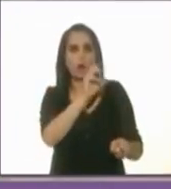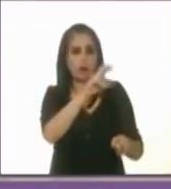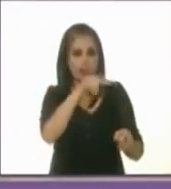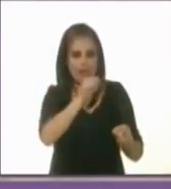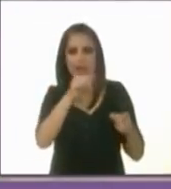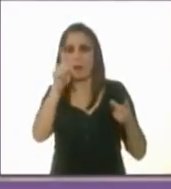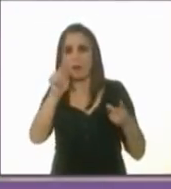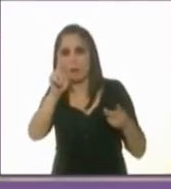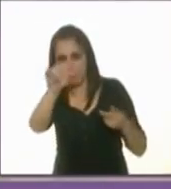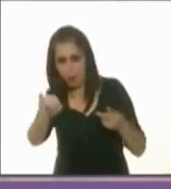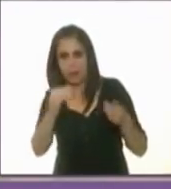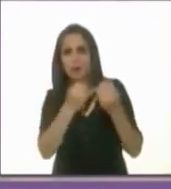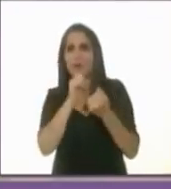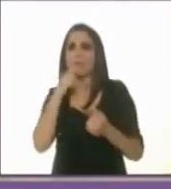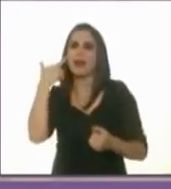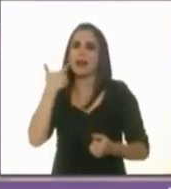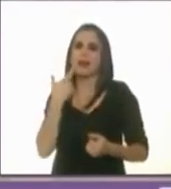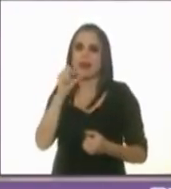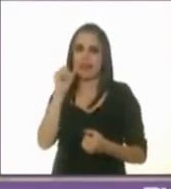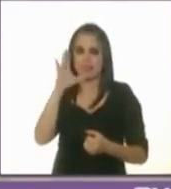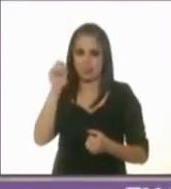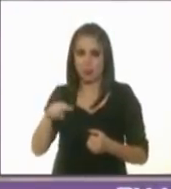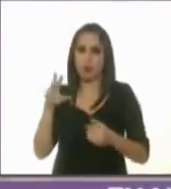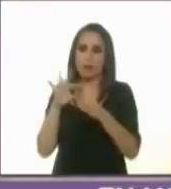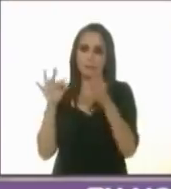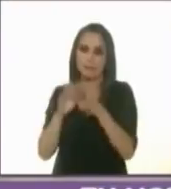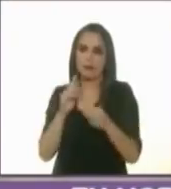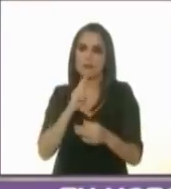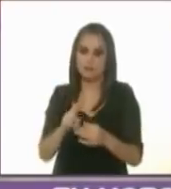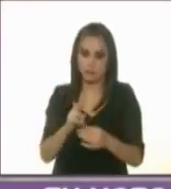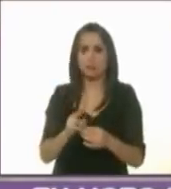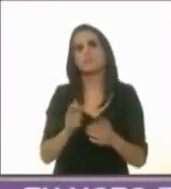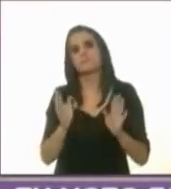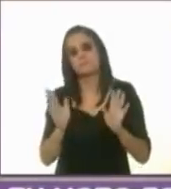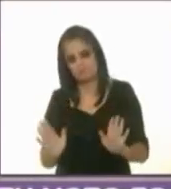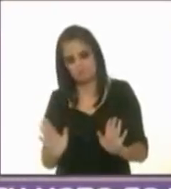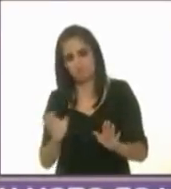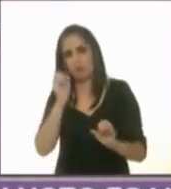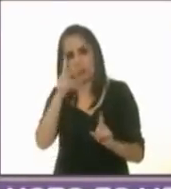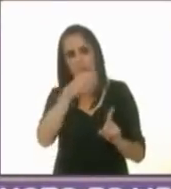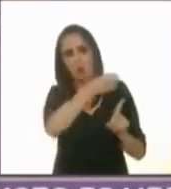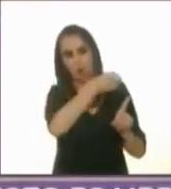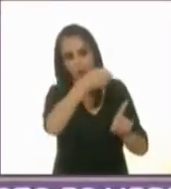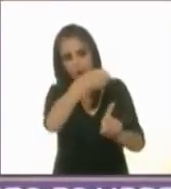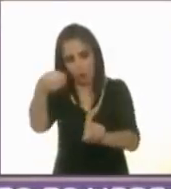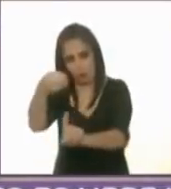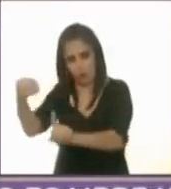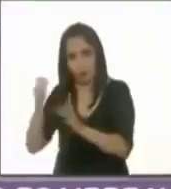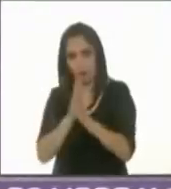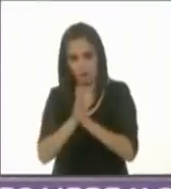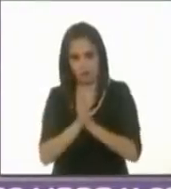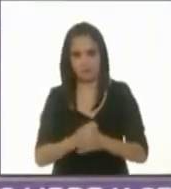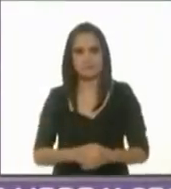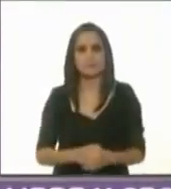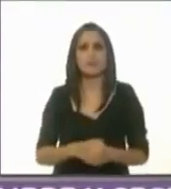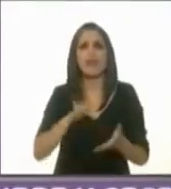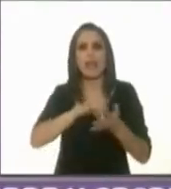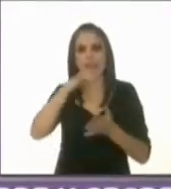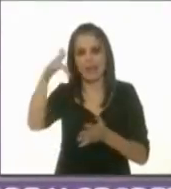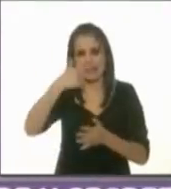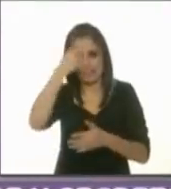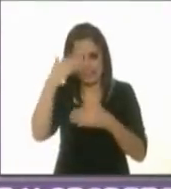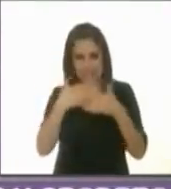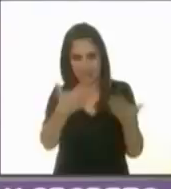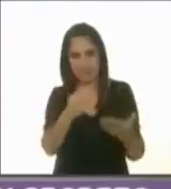y también el candidato Rascón pidió por alusiones, entonces si les parece nos vamos en ese orden. Muchísimas gracias, candidata sin